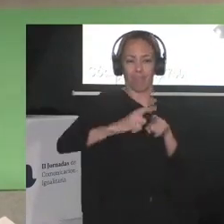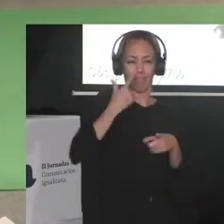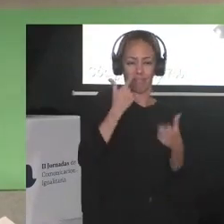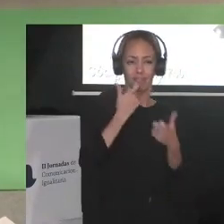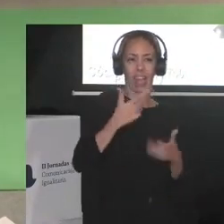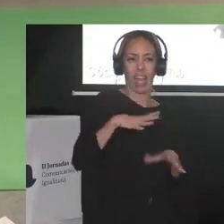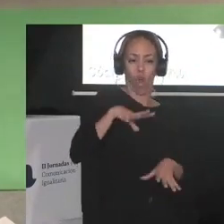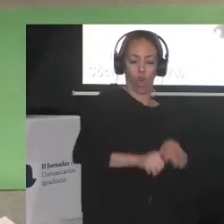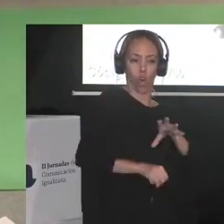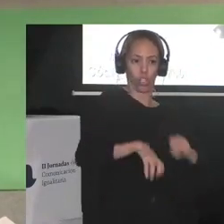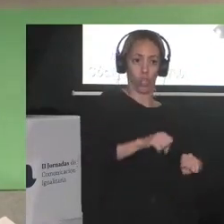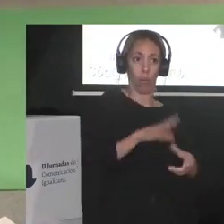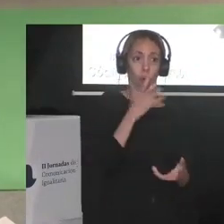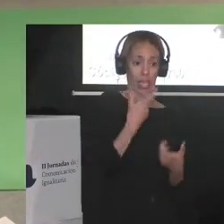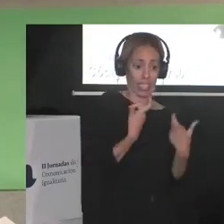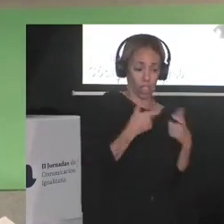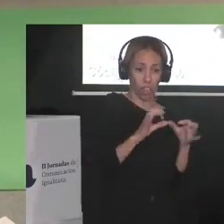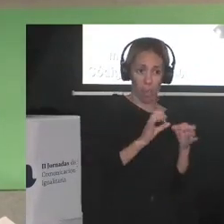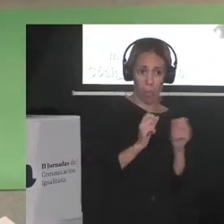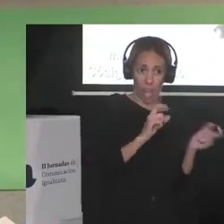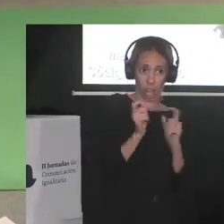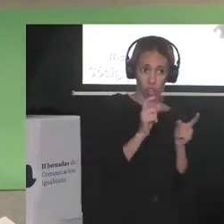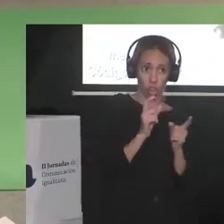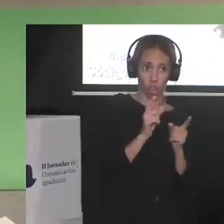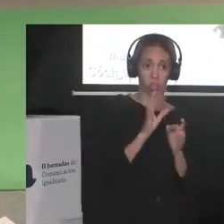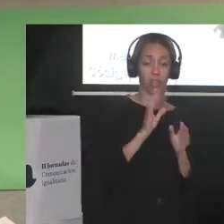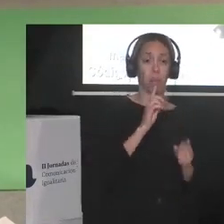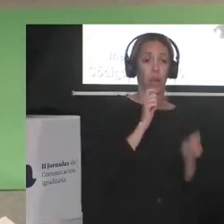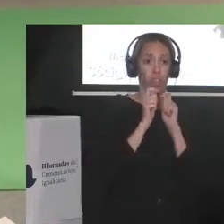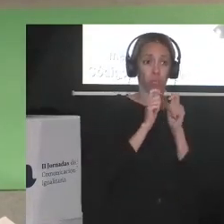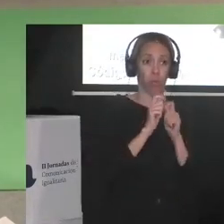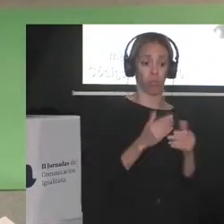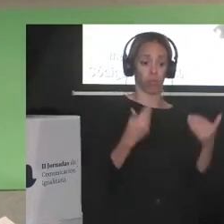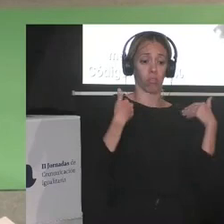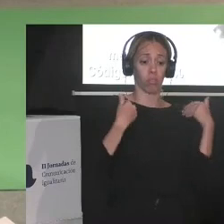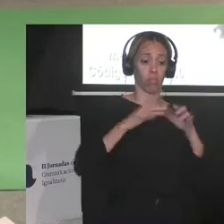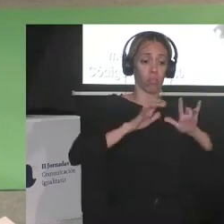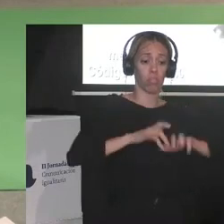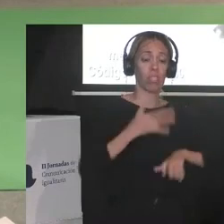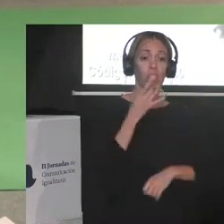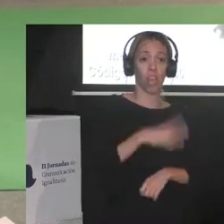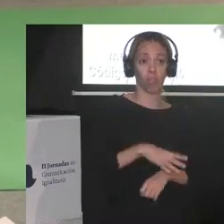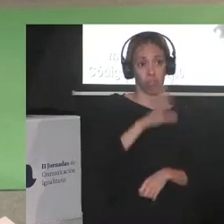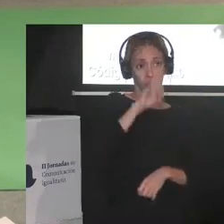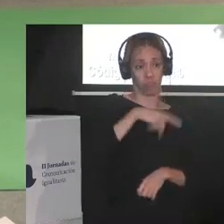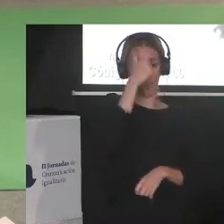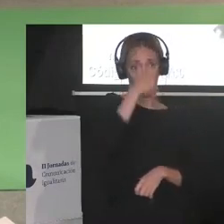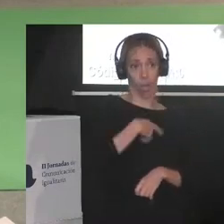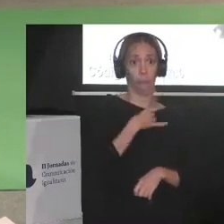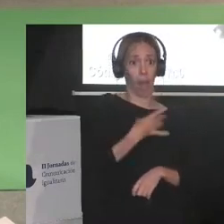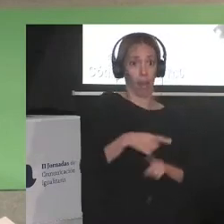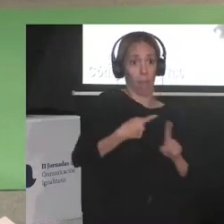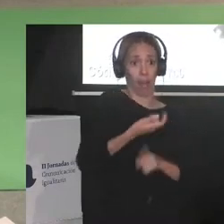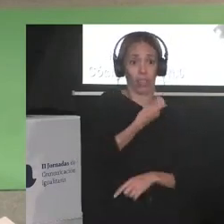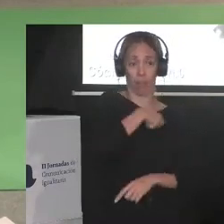sección de migración y de periodismo la lleva una persona blanca? Hello, española.